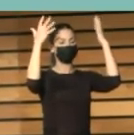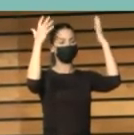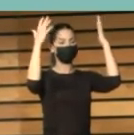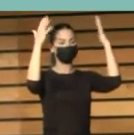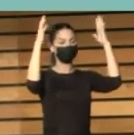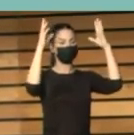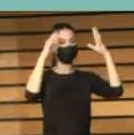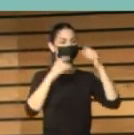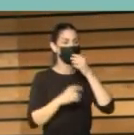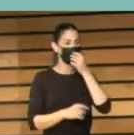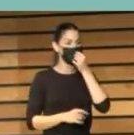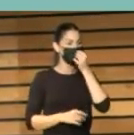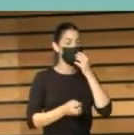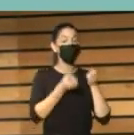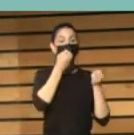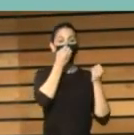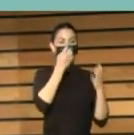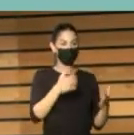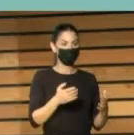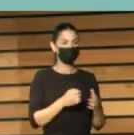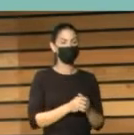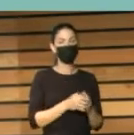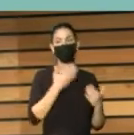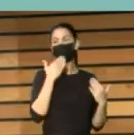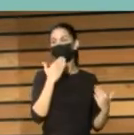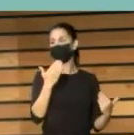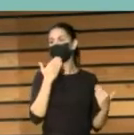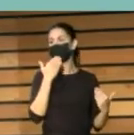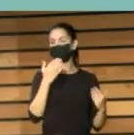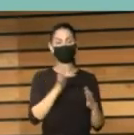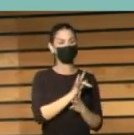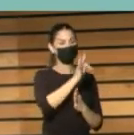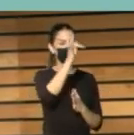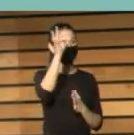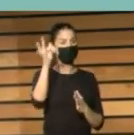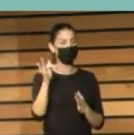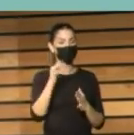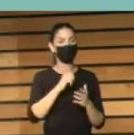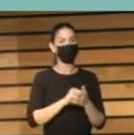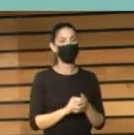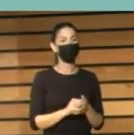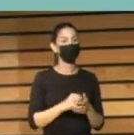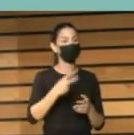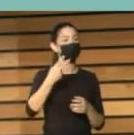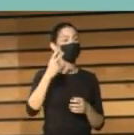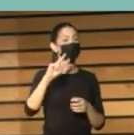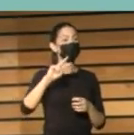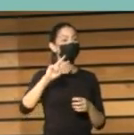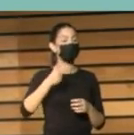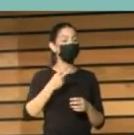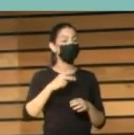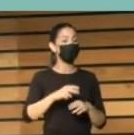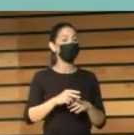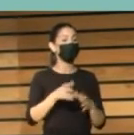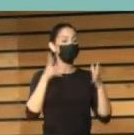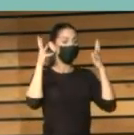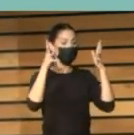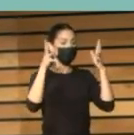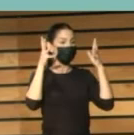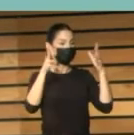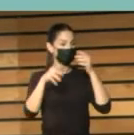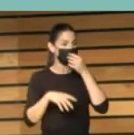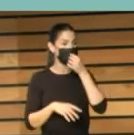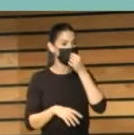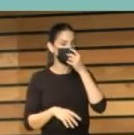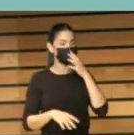Bien, muchas gracias, Guacimara. Paso la palabra a Juan Márquez, Viceconsejero de Cultura y Patrimonio Cultural del Gobierno de